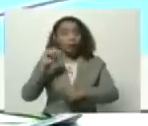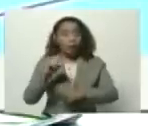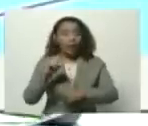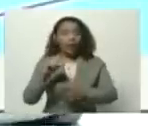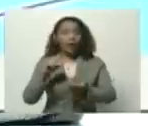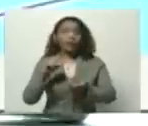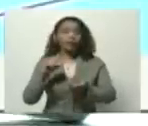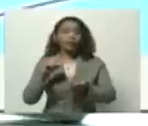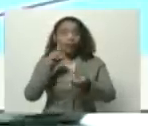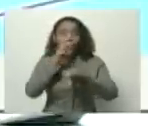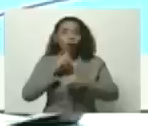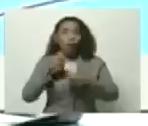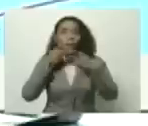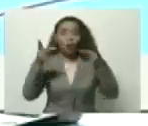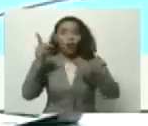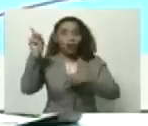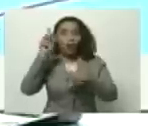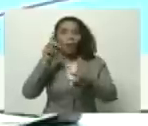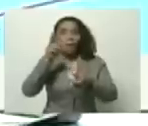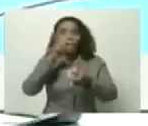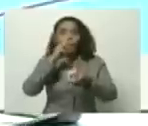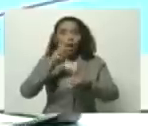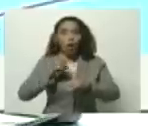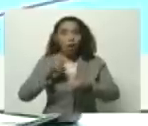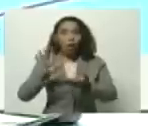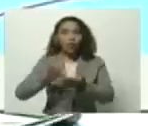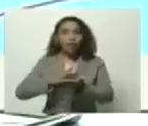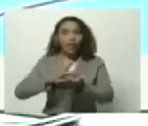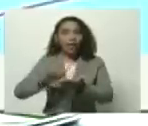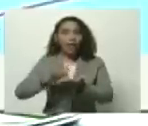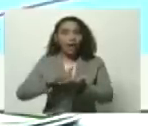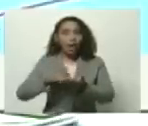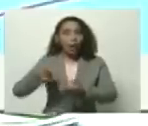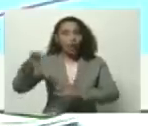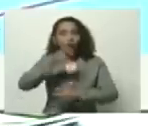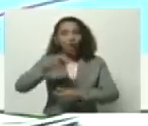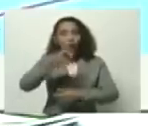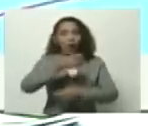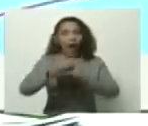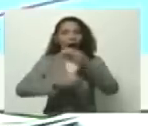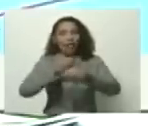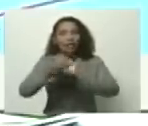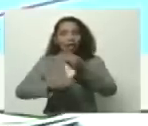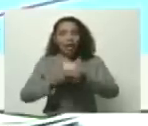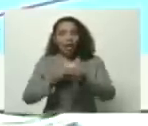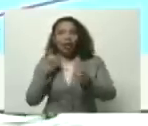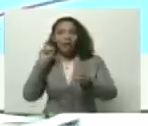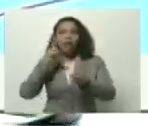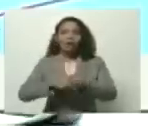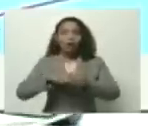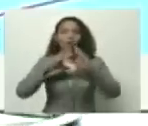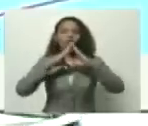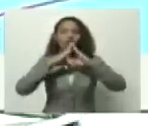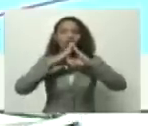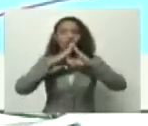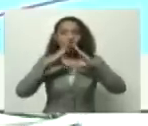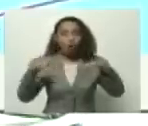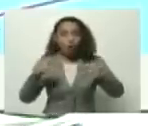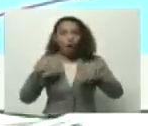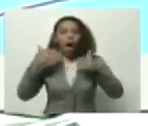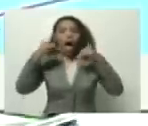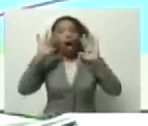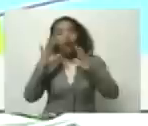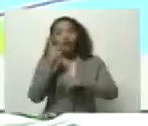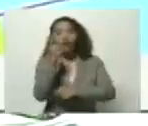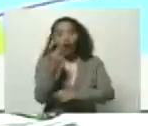pública, este banco digital va a buscar bancarizar a todos los que aún no se han